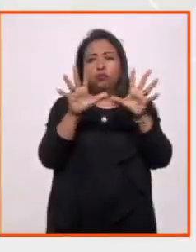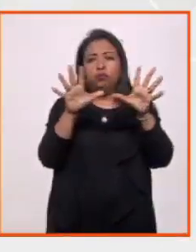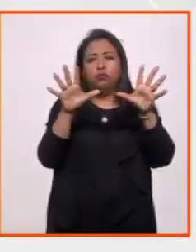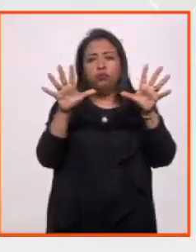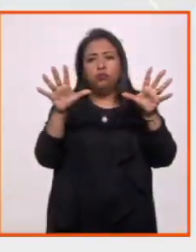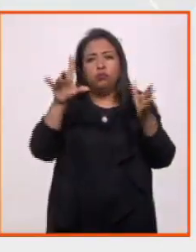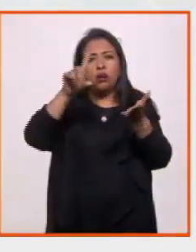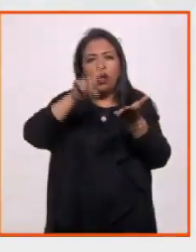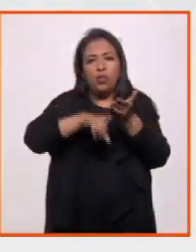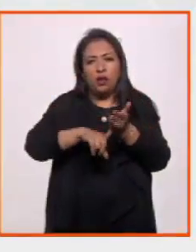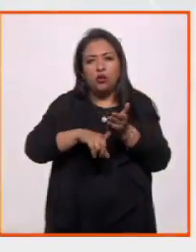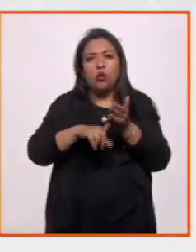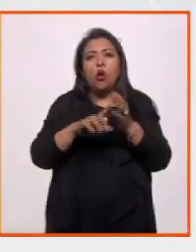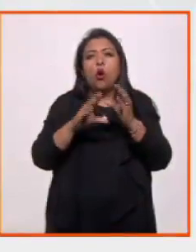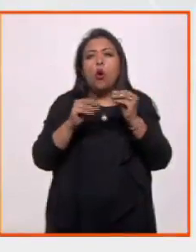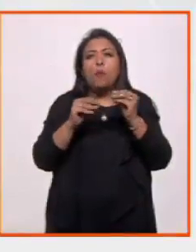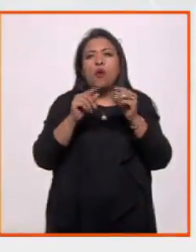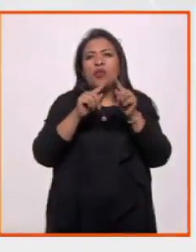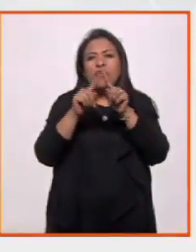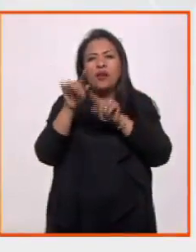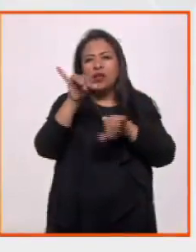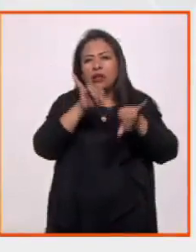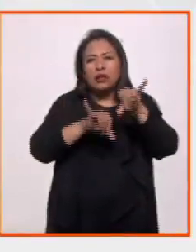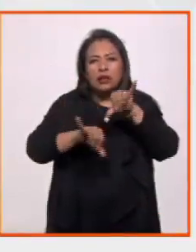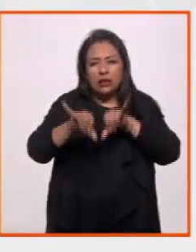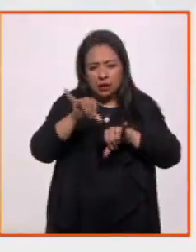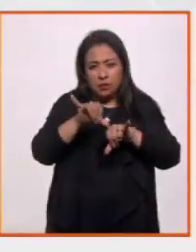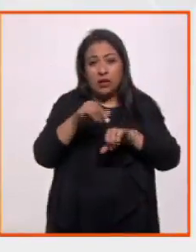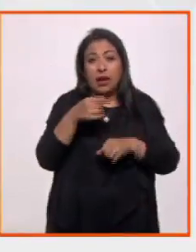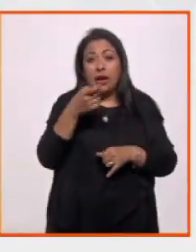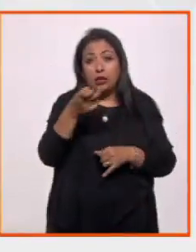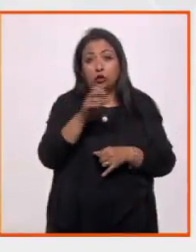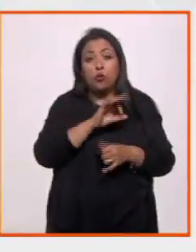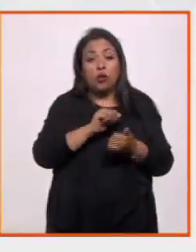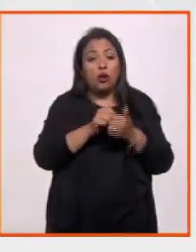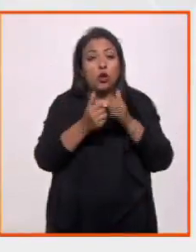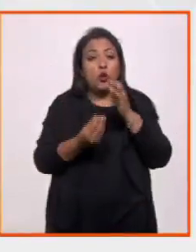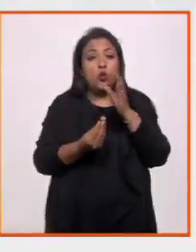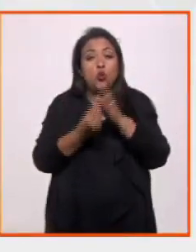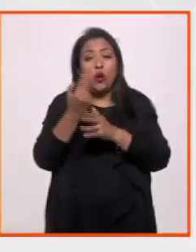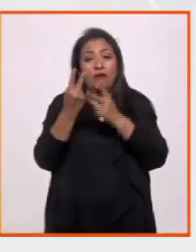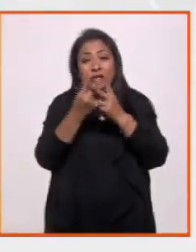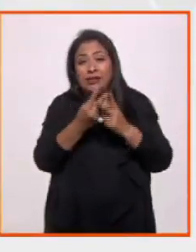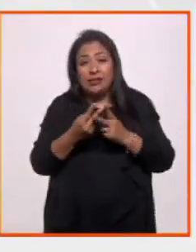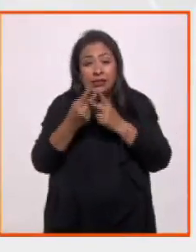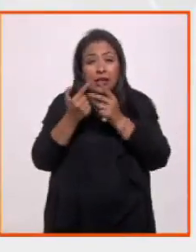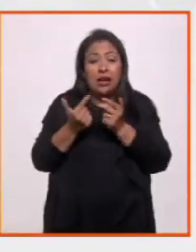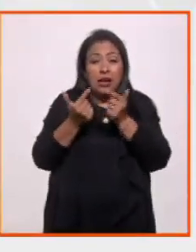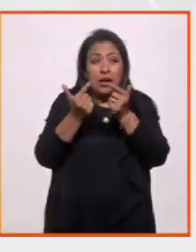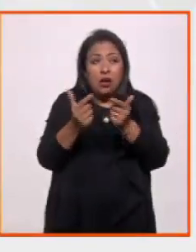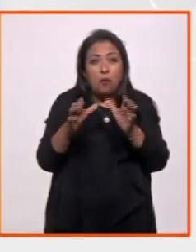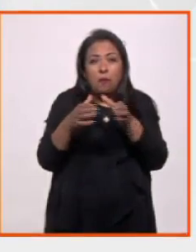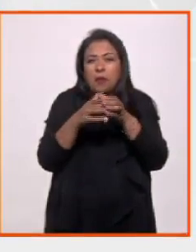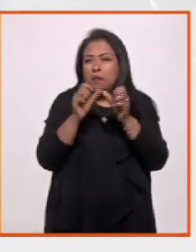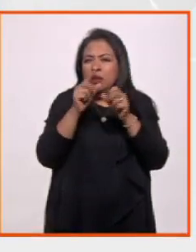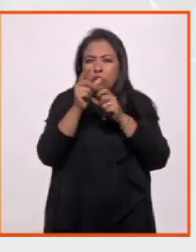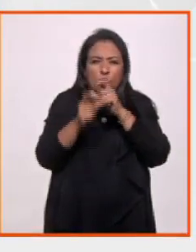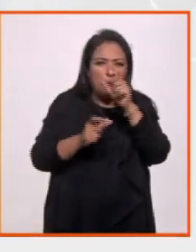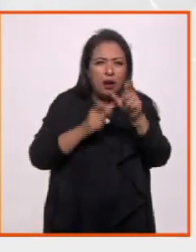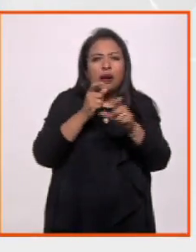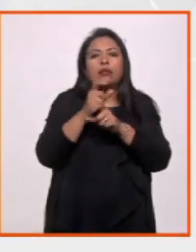al medio interestelar todos esos elementos químicos. Y de ellos se podrá formar una nueva generación de estrellas, así como planetas.